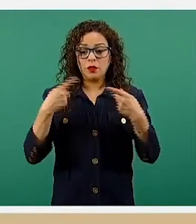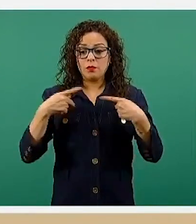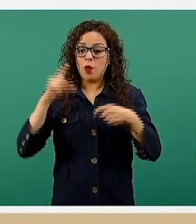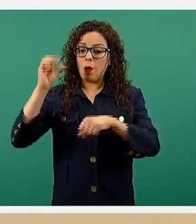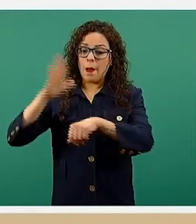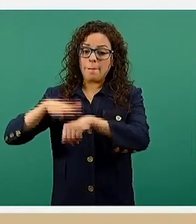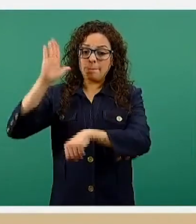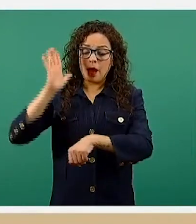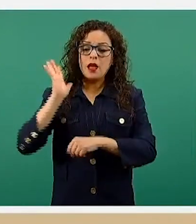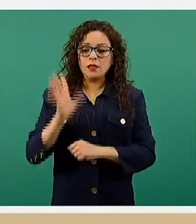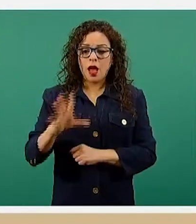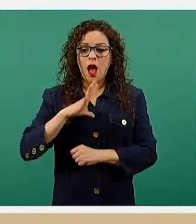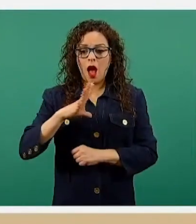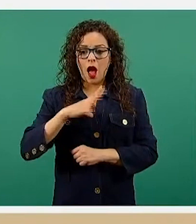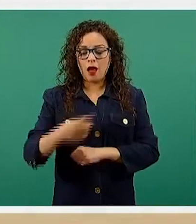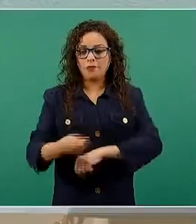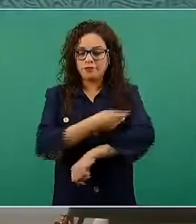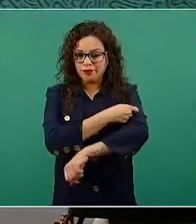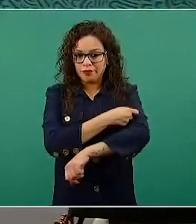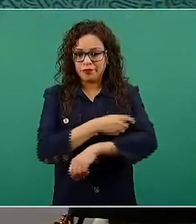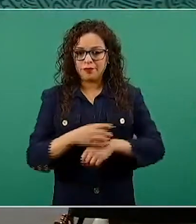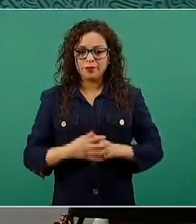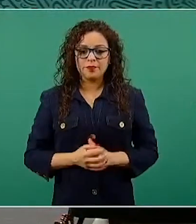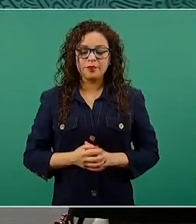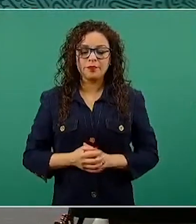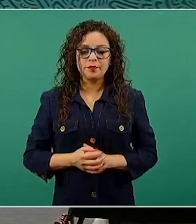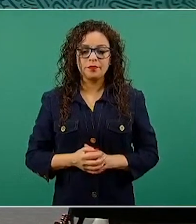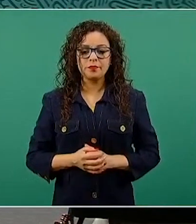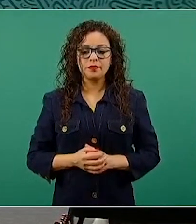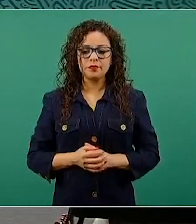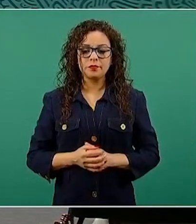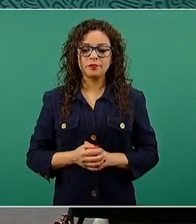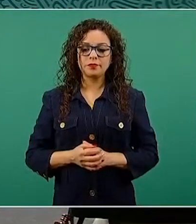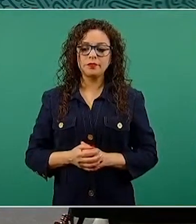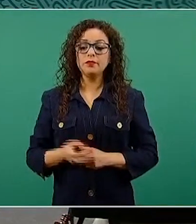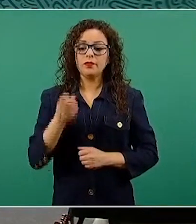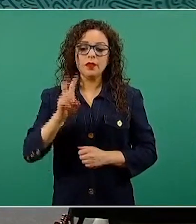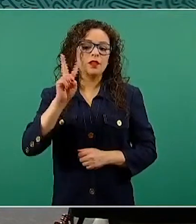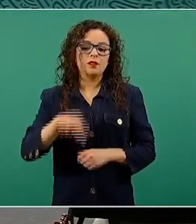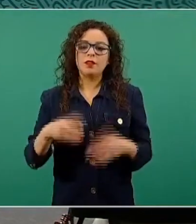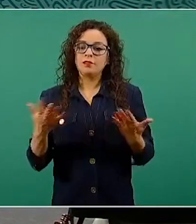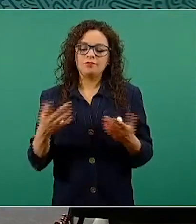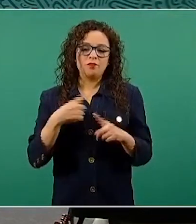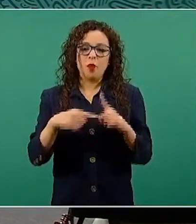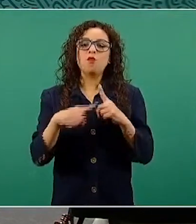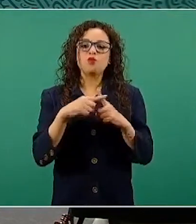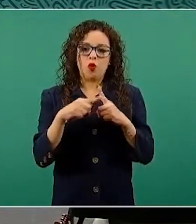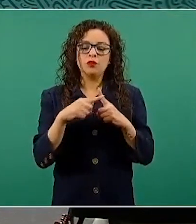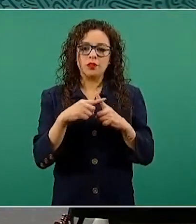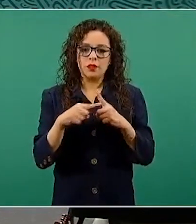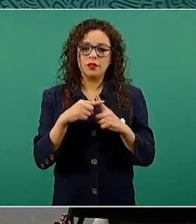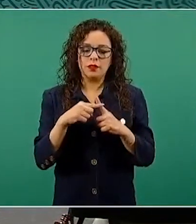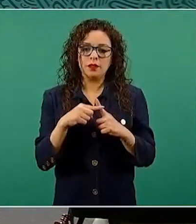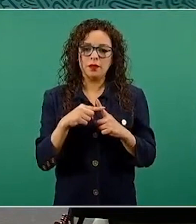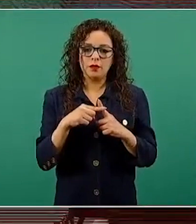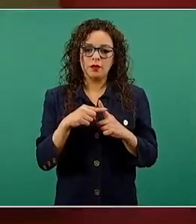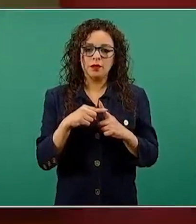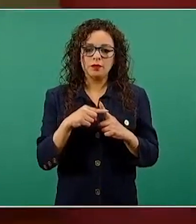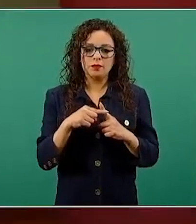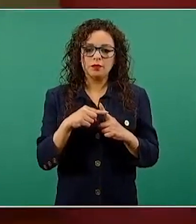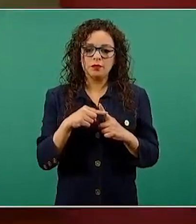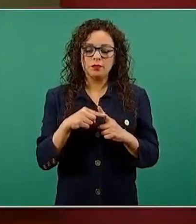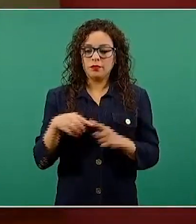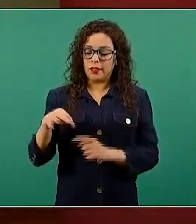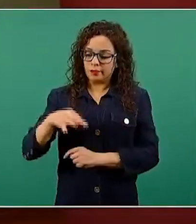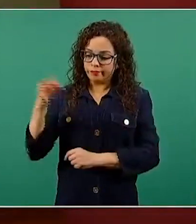tienen ya esta característica. Y esto es pues completamente positivo, porque en la expectativa de las